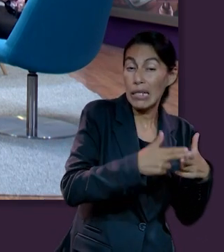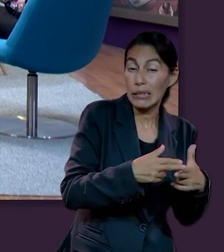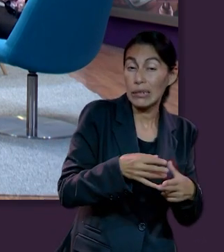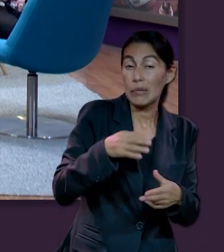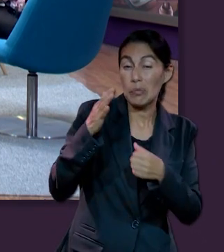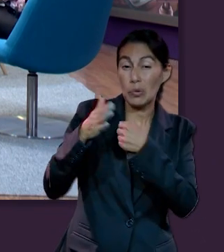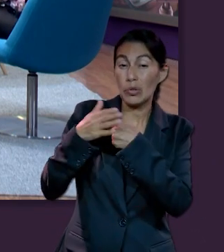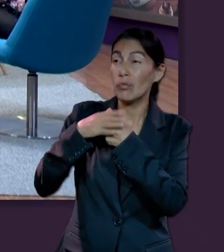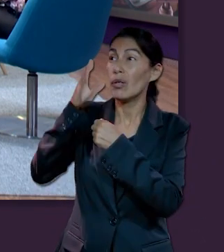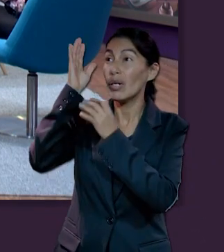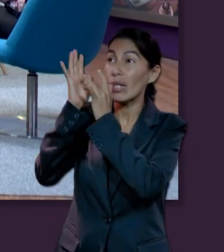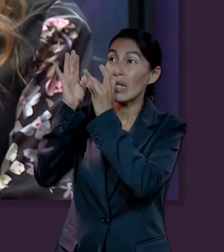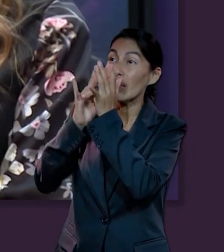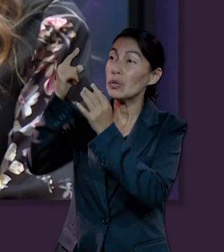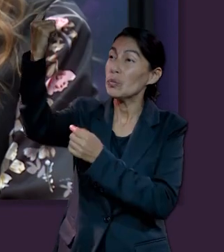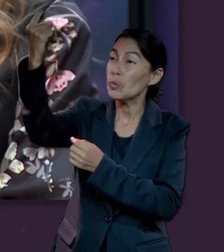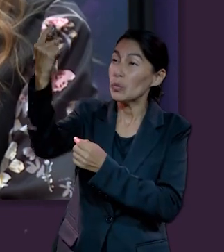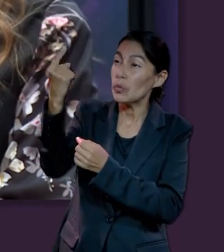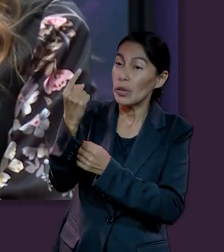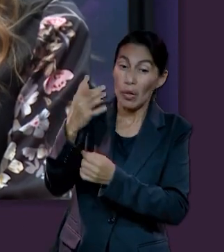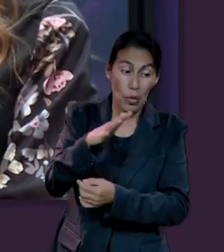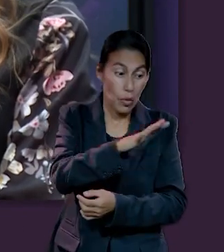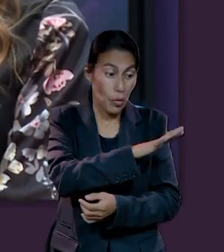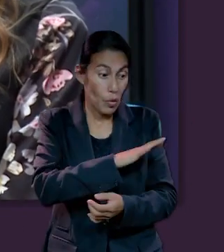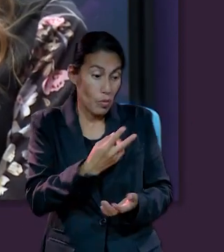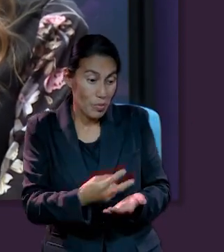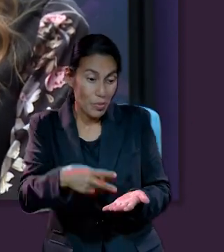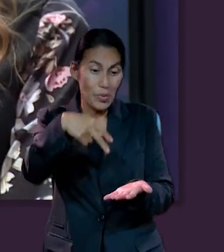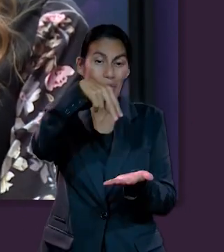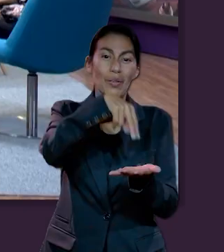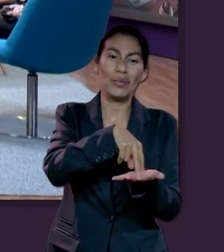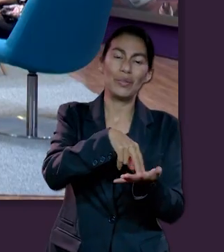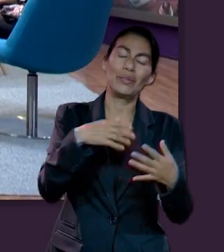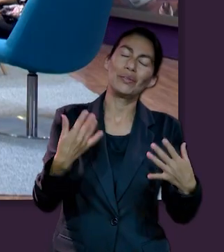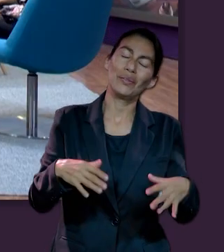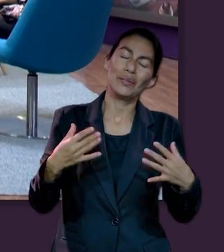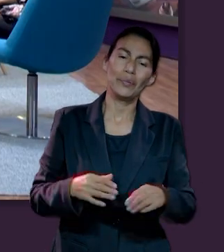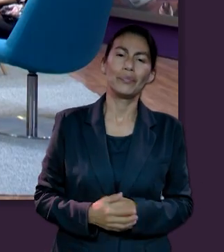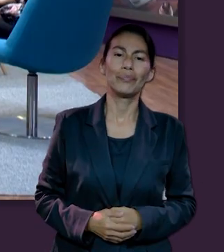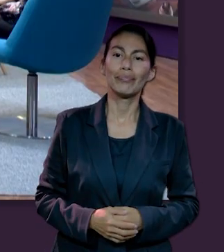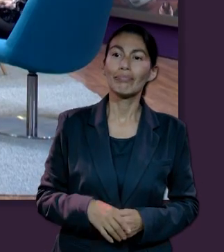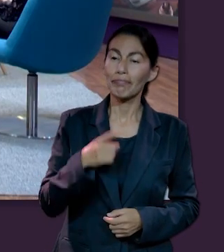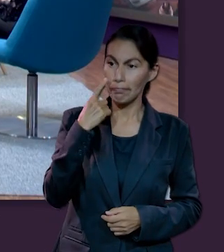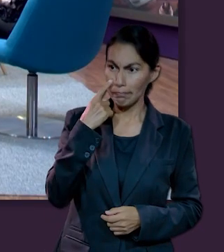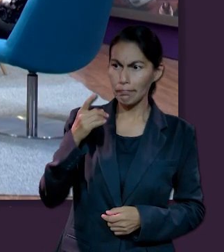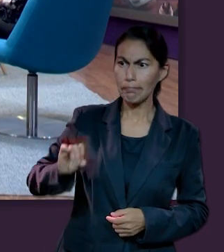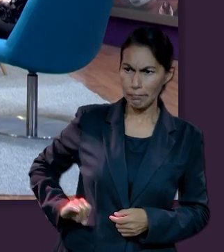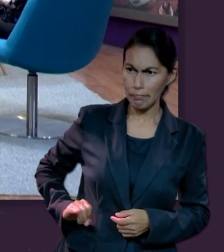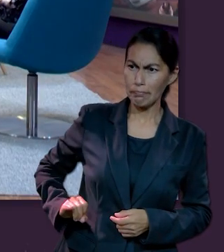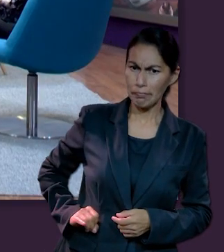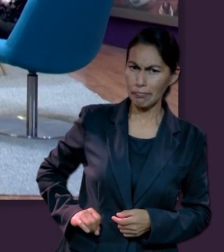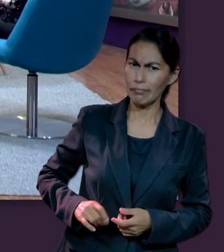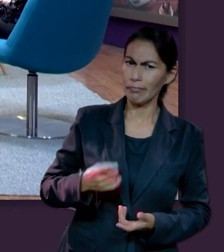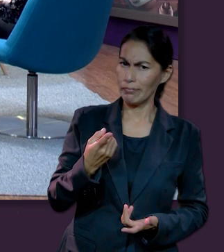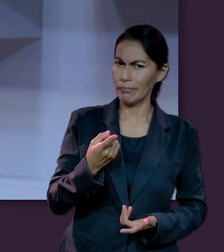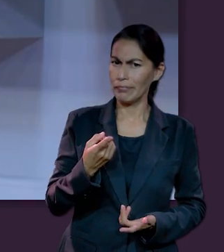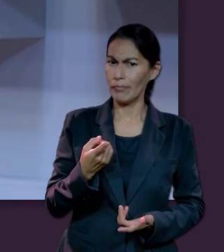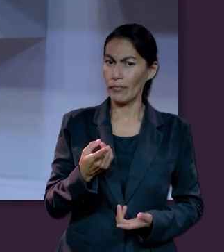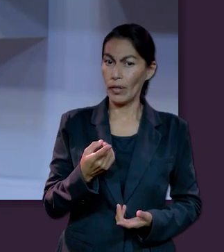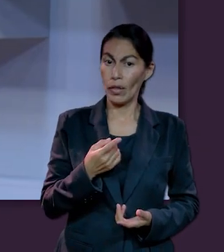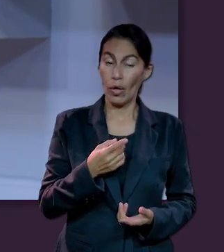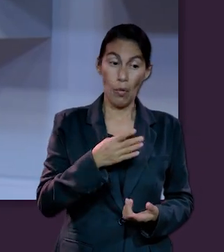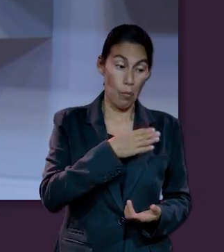y los resucite o no resucite. Qué interesante. quisiera unir dos puntos que mencionaron ustedes. Entonces, si es,